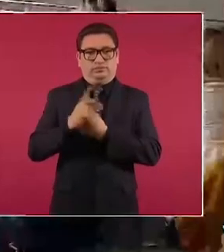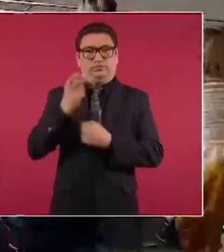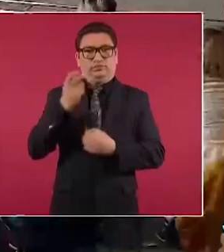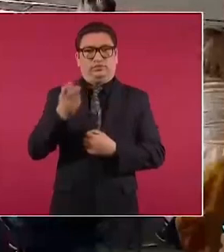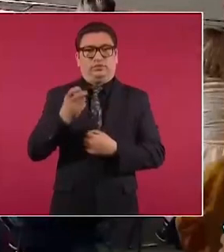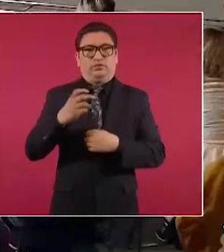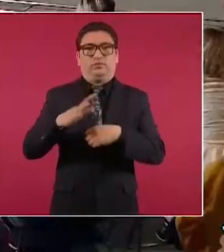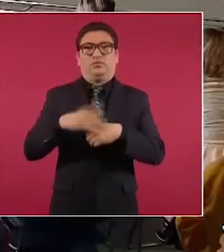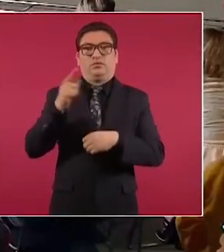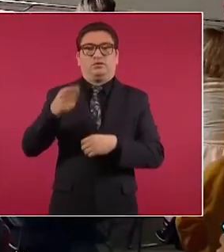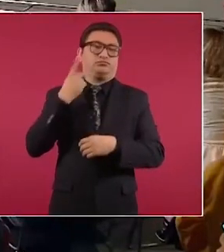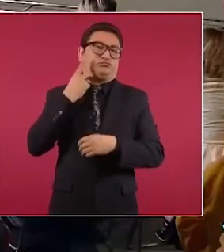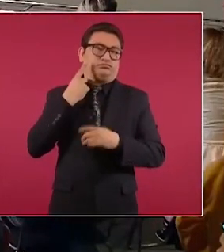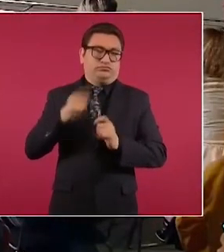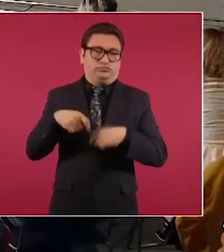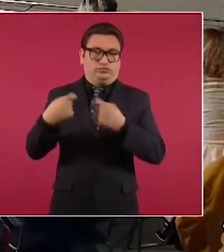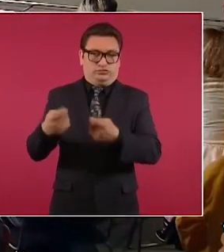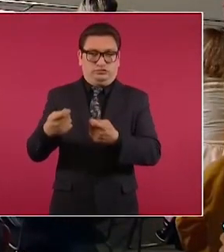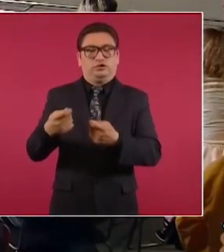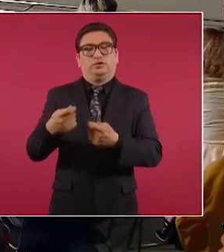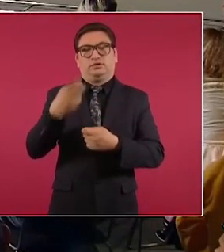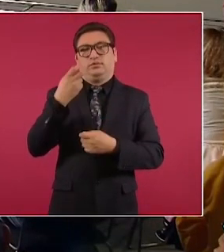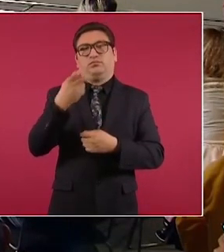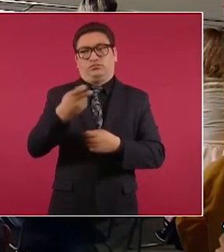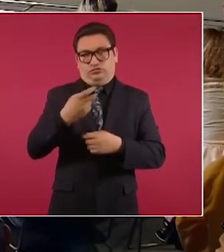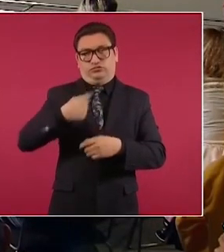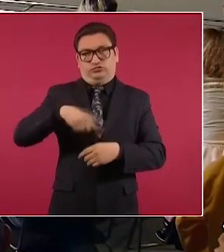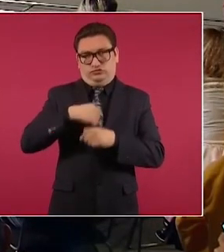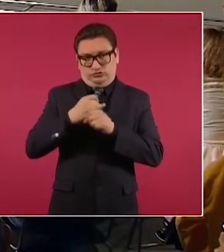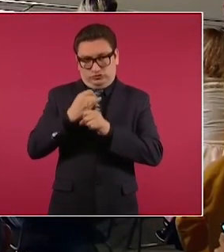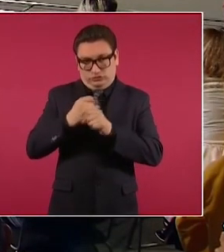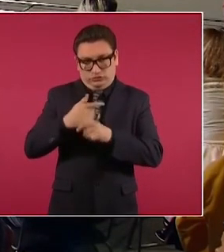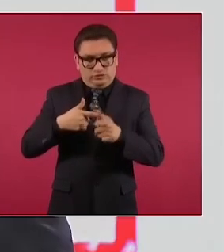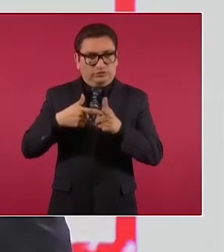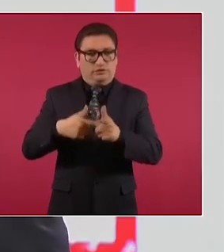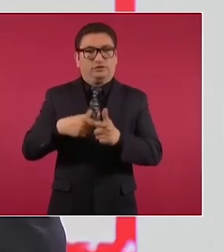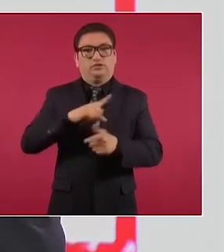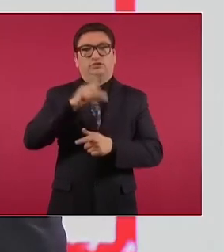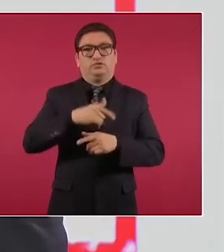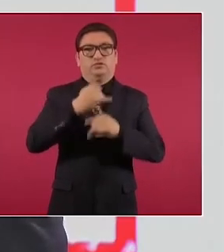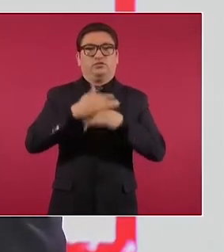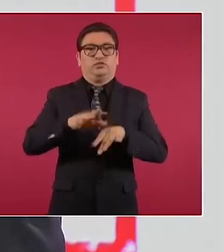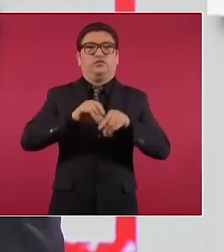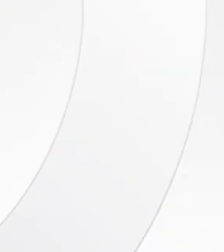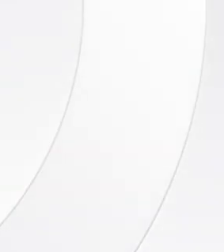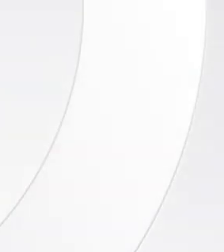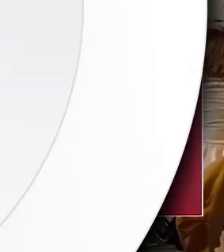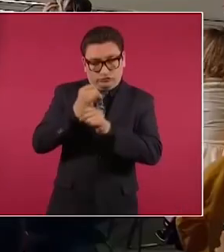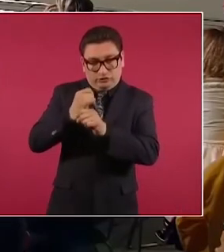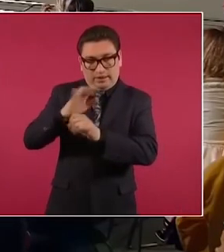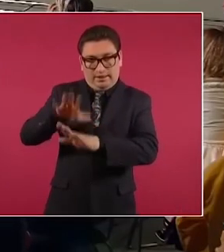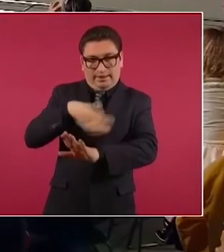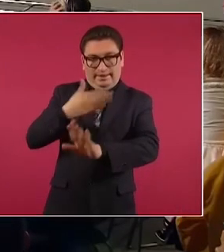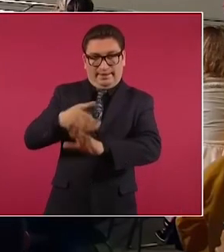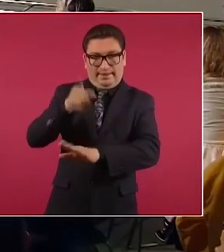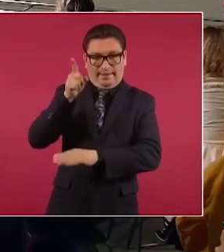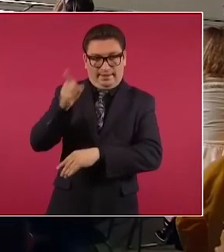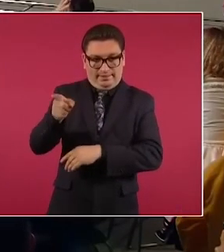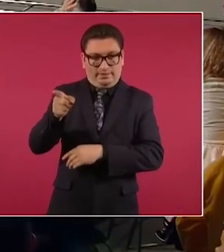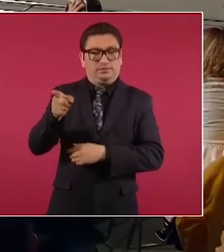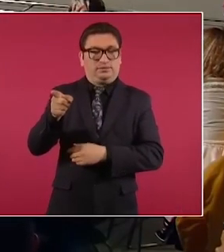la diputación vamos a seguir informando y en coordinación con las autoridades corre esta persona